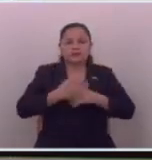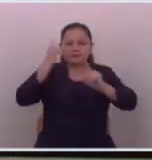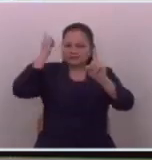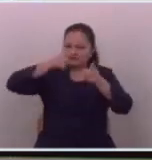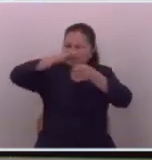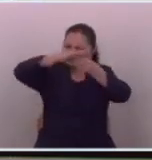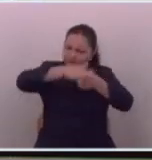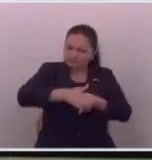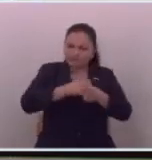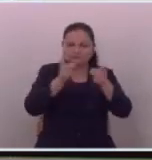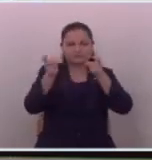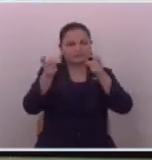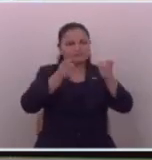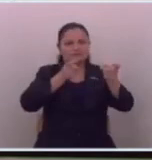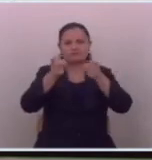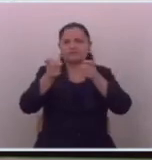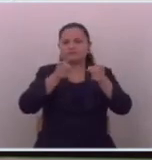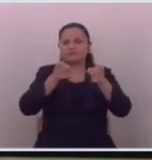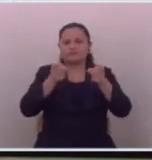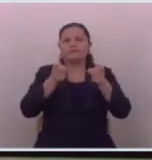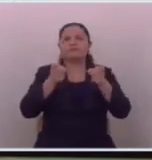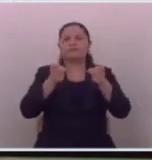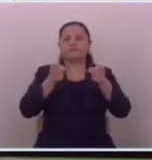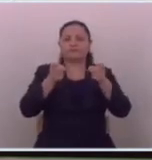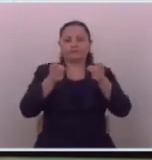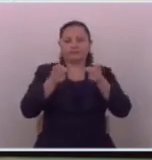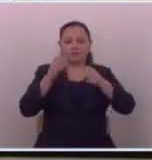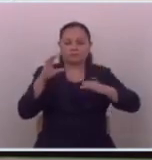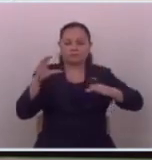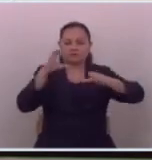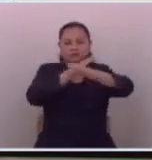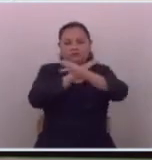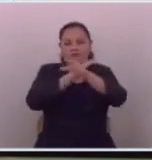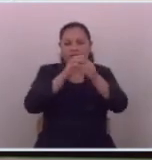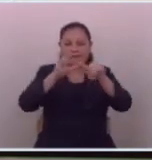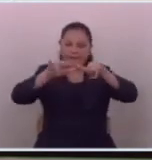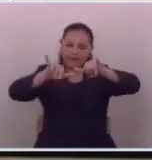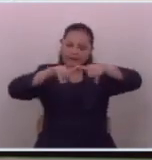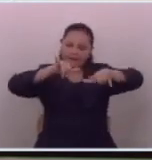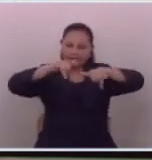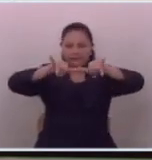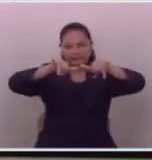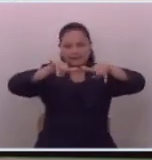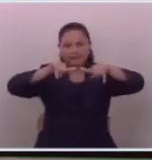obligaban y ocupaban ese poder que tenían